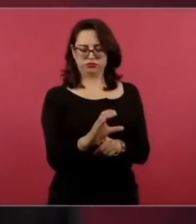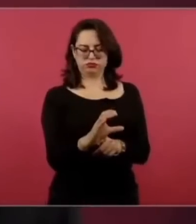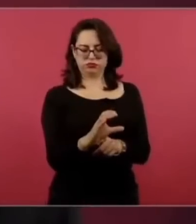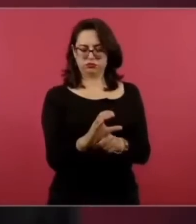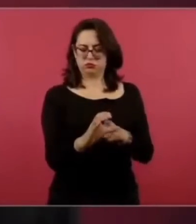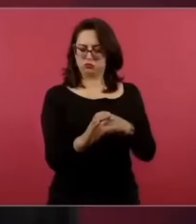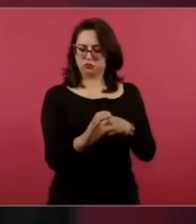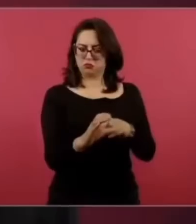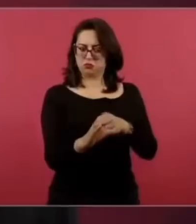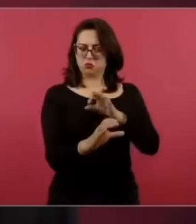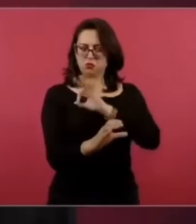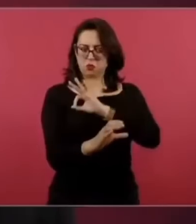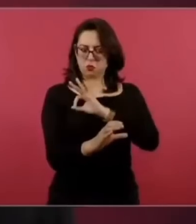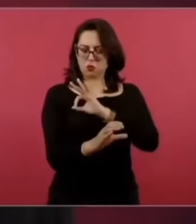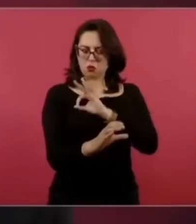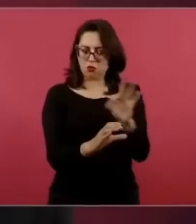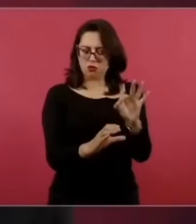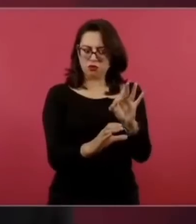alcanzaría para hacer